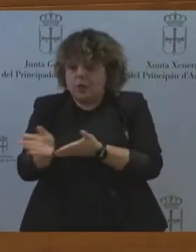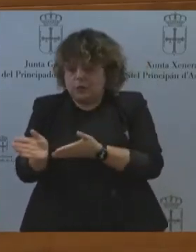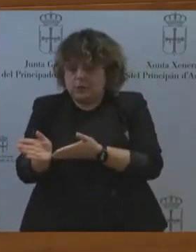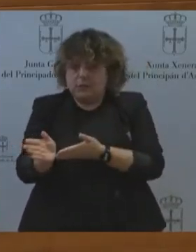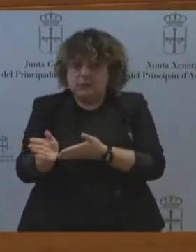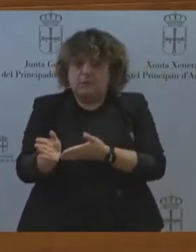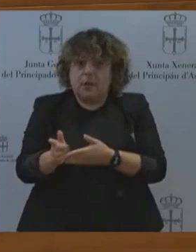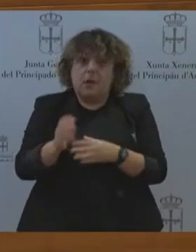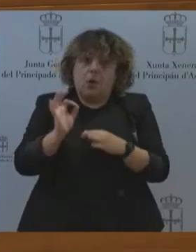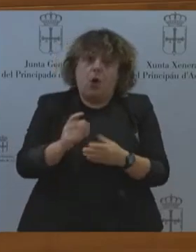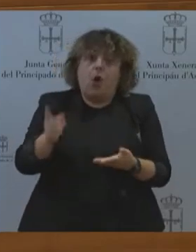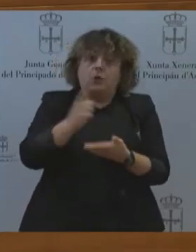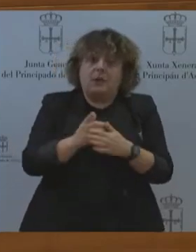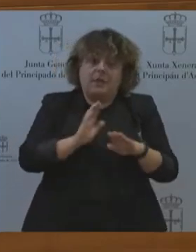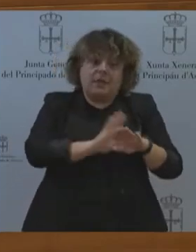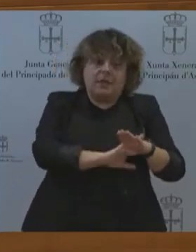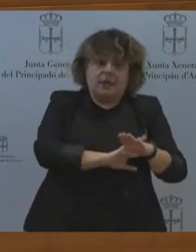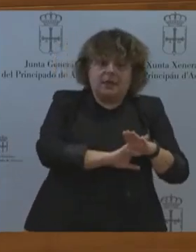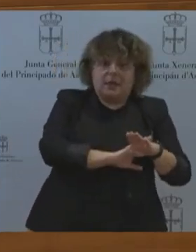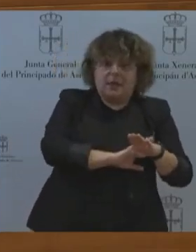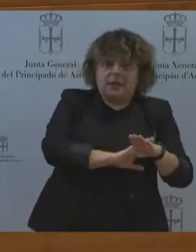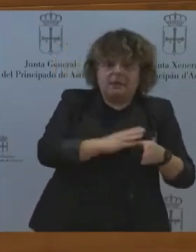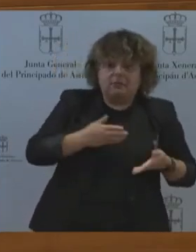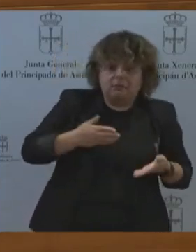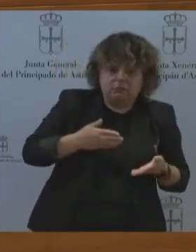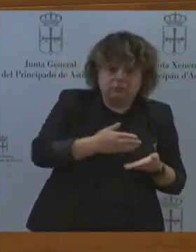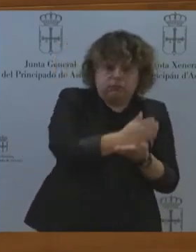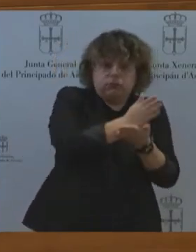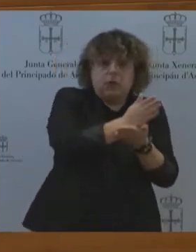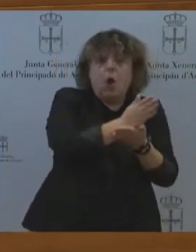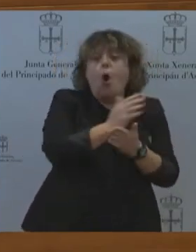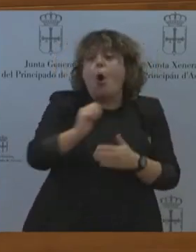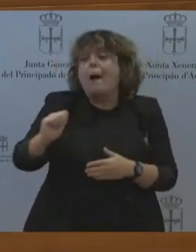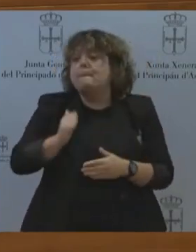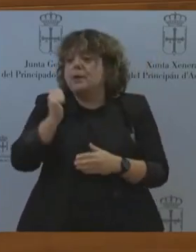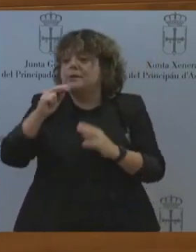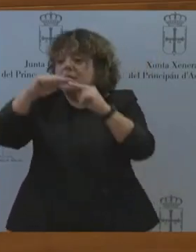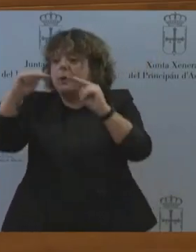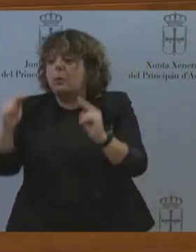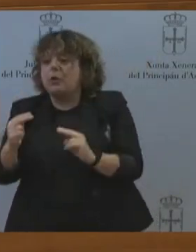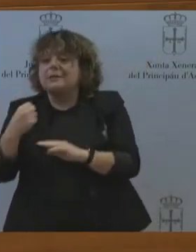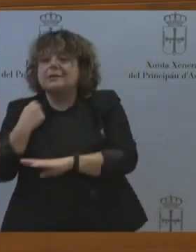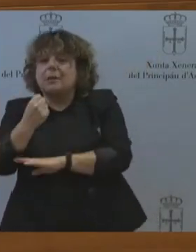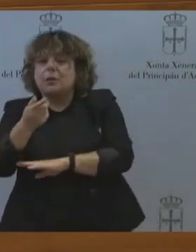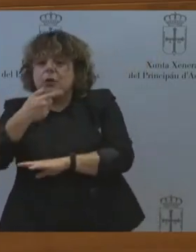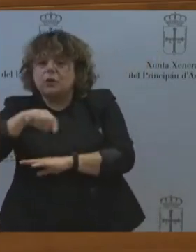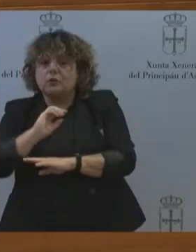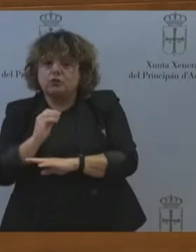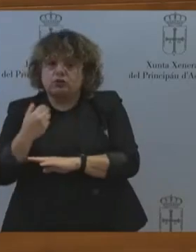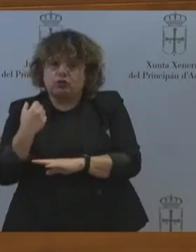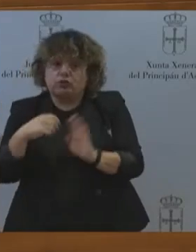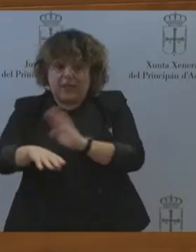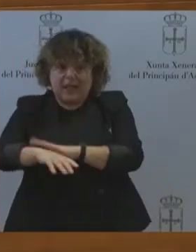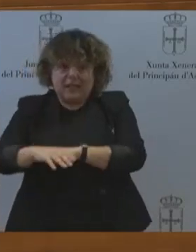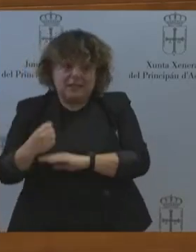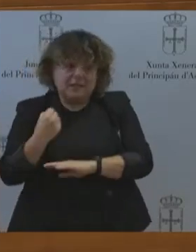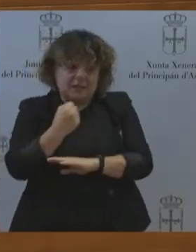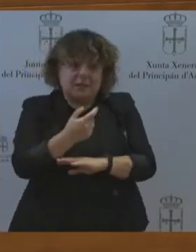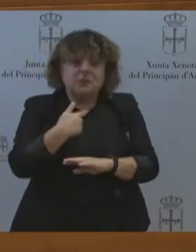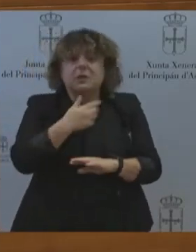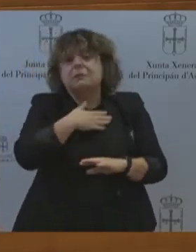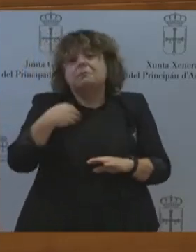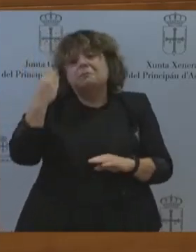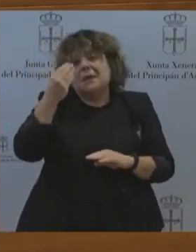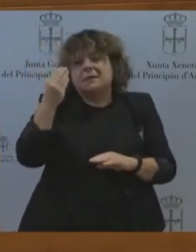aprovechar los puentes que le está atendiendo nuestro grupo y que creo que es lo que quiere una amplia mayoría de los asturianos. Nuestra